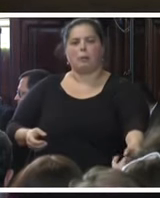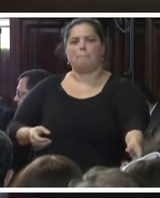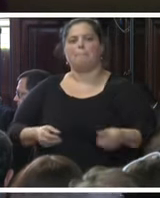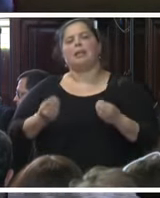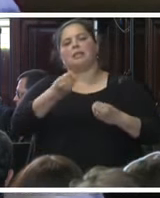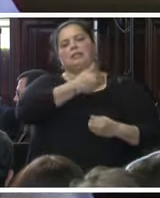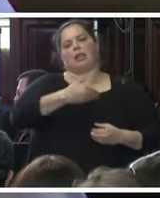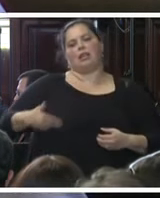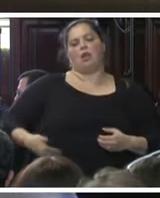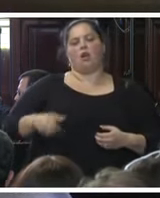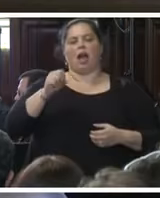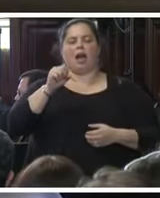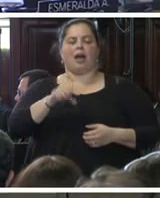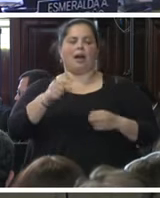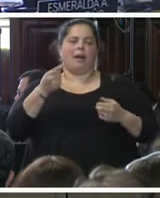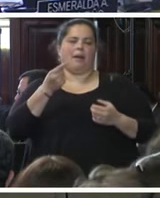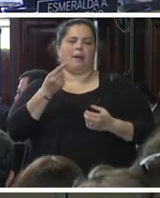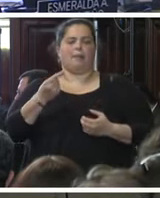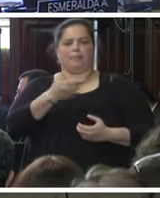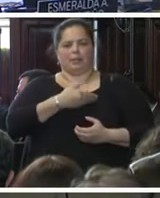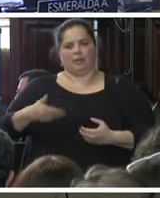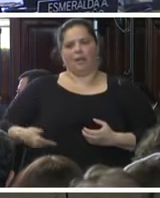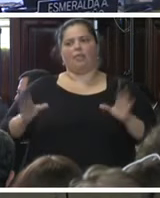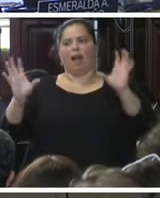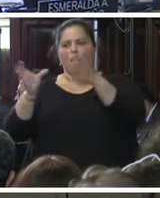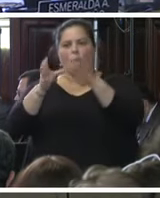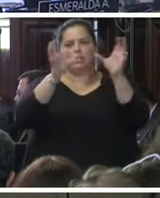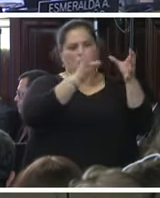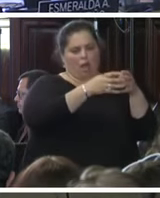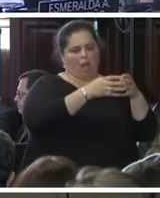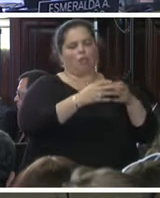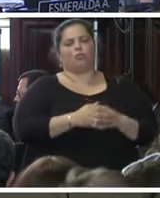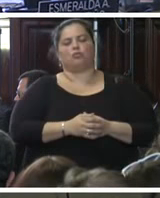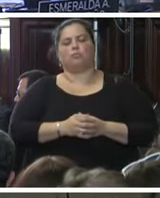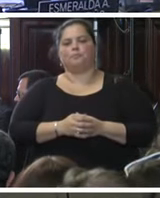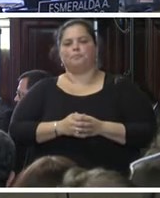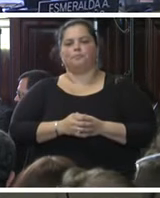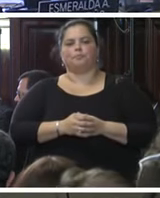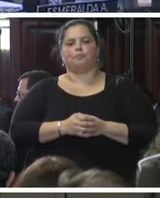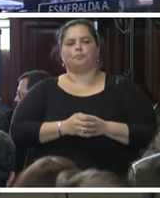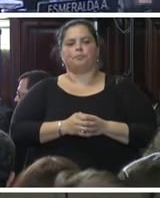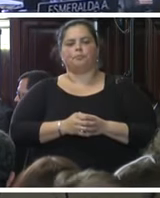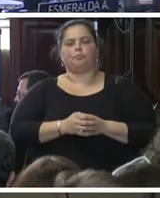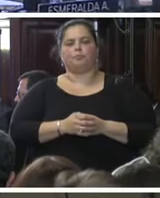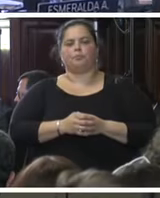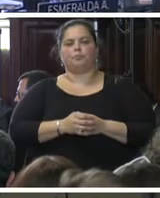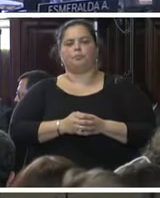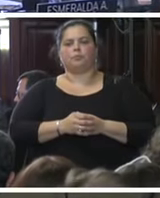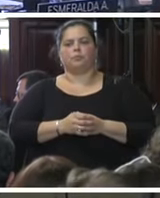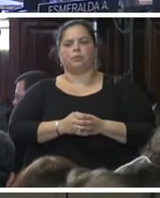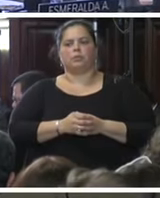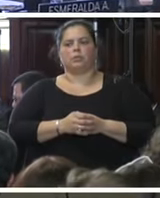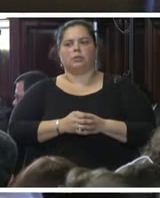Madam Chair. Comisionados, distinguidos